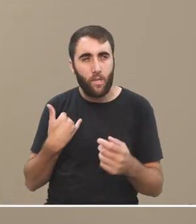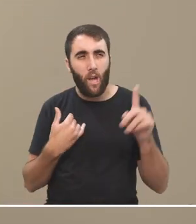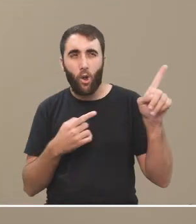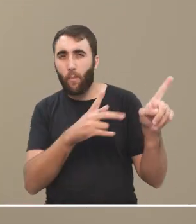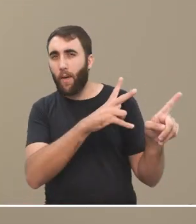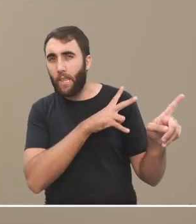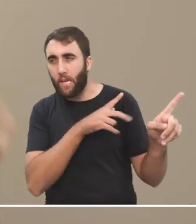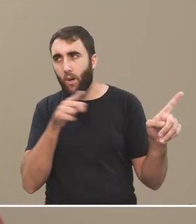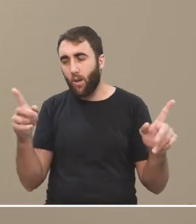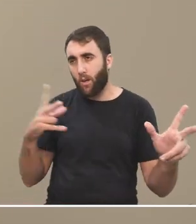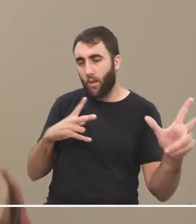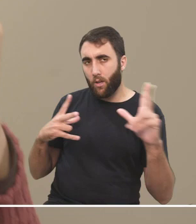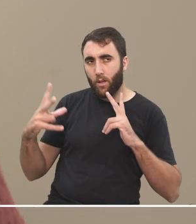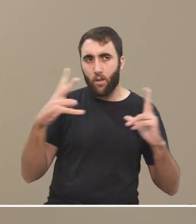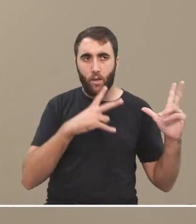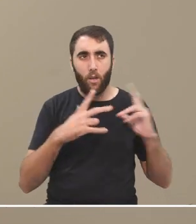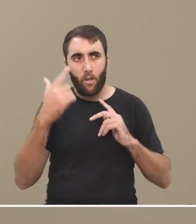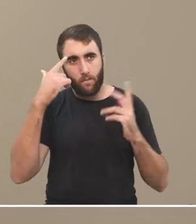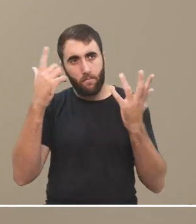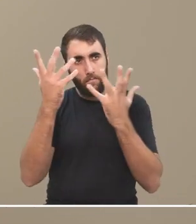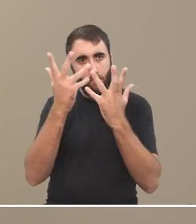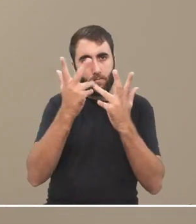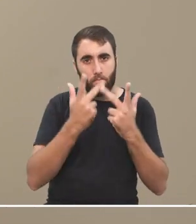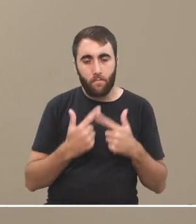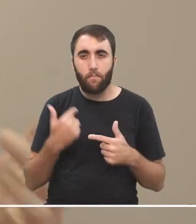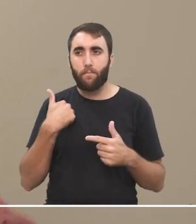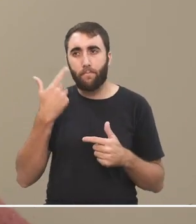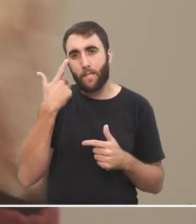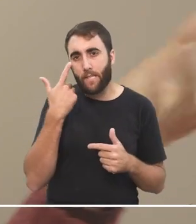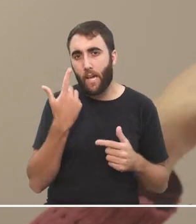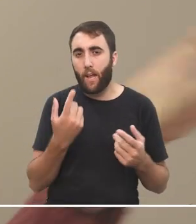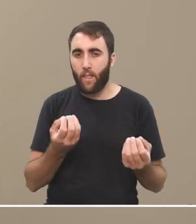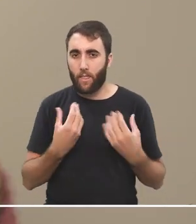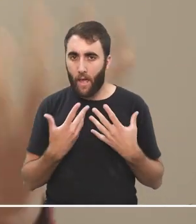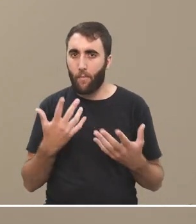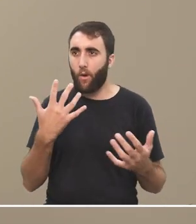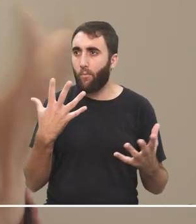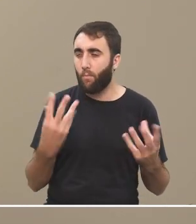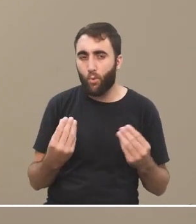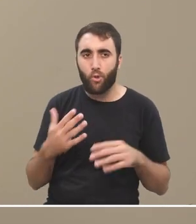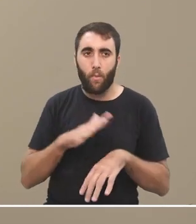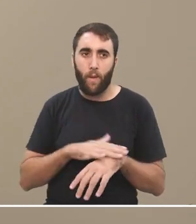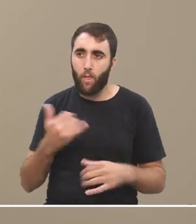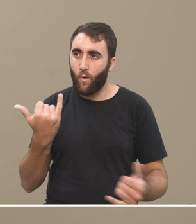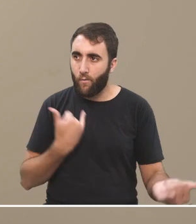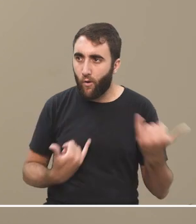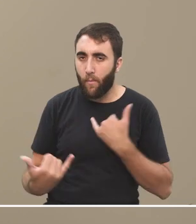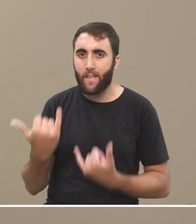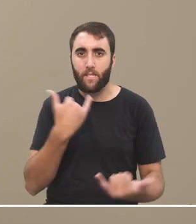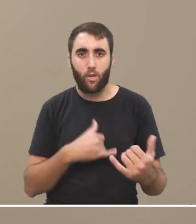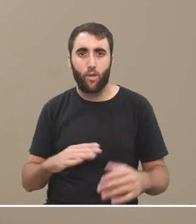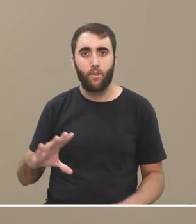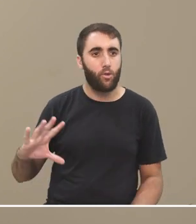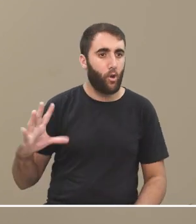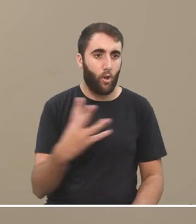y darle espesor a todo lo que me llega que es un flujo constante de informaciones entonces me